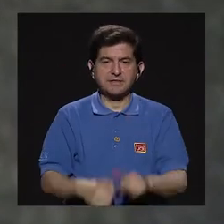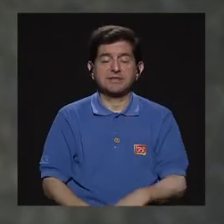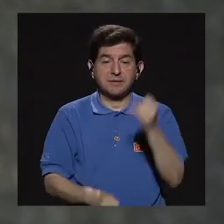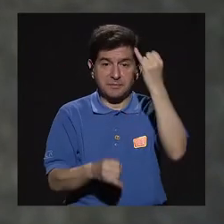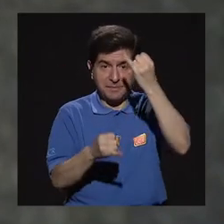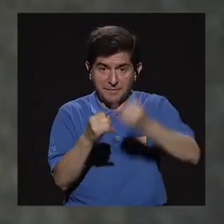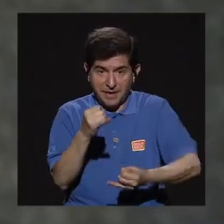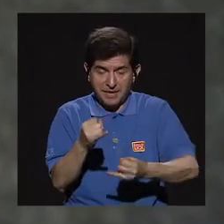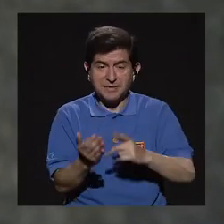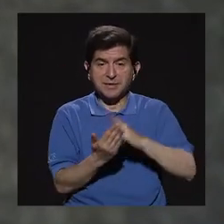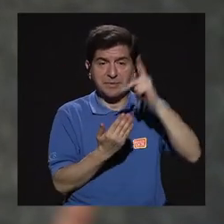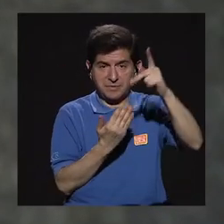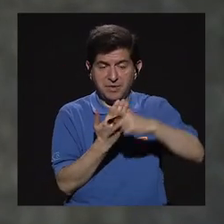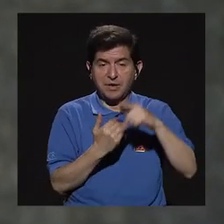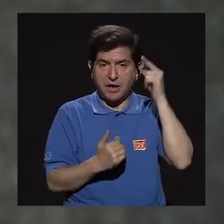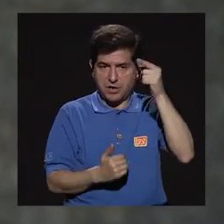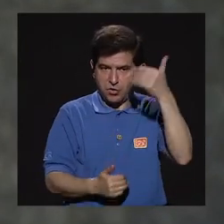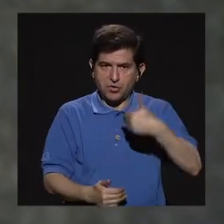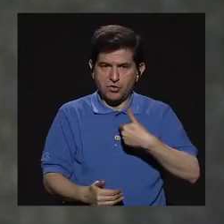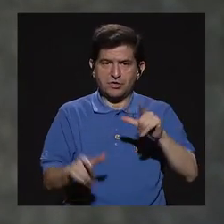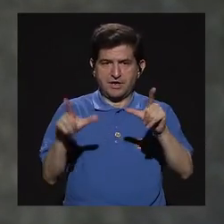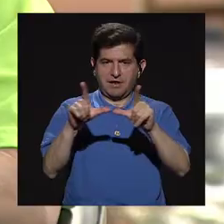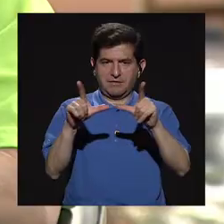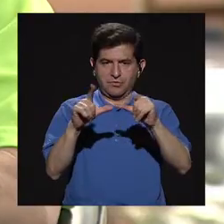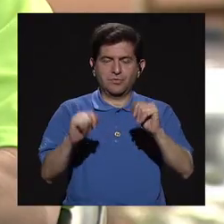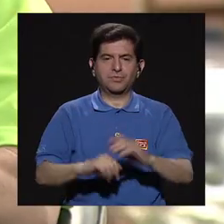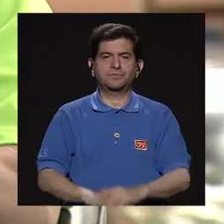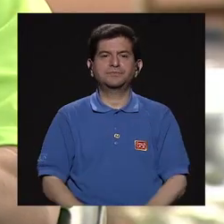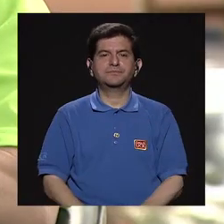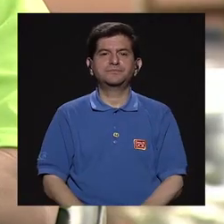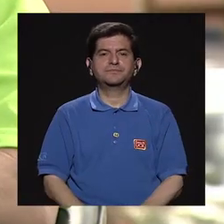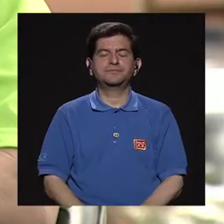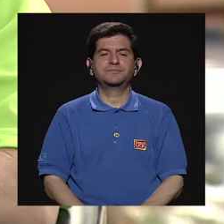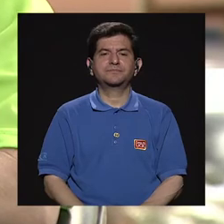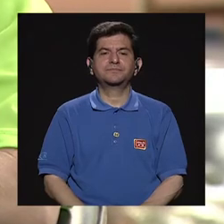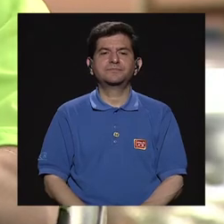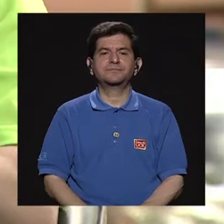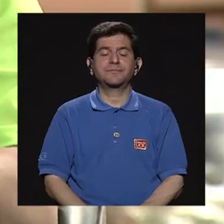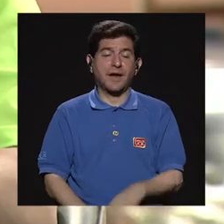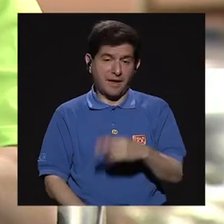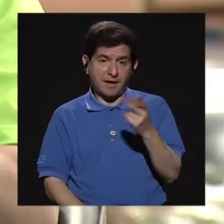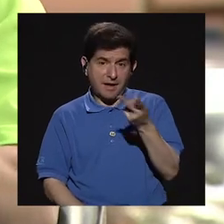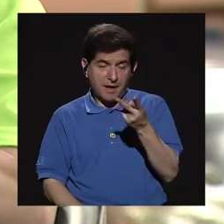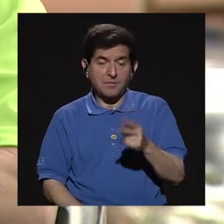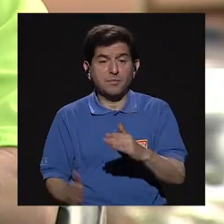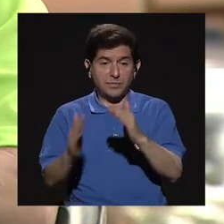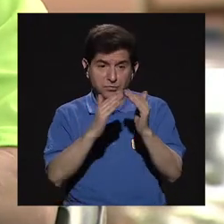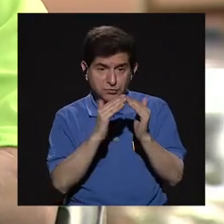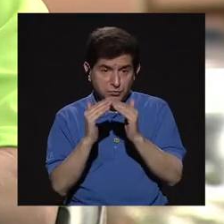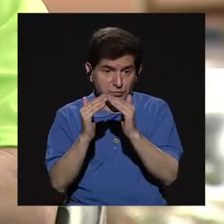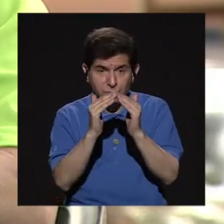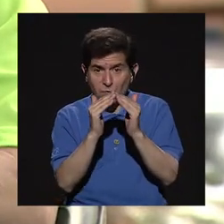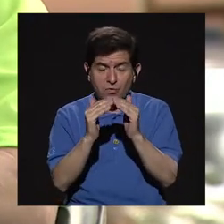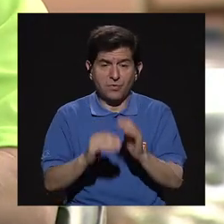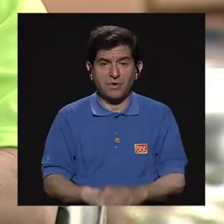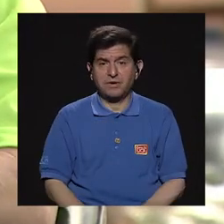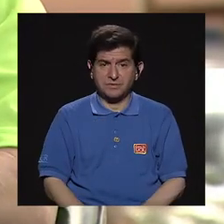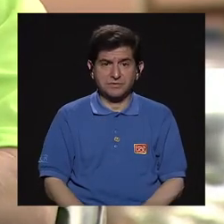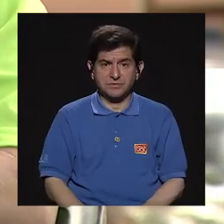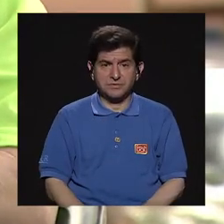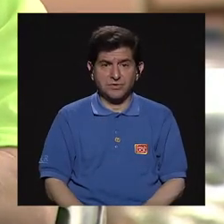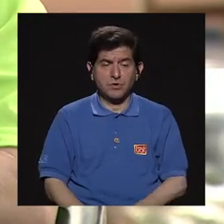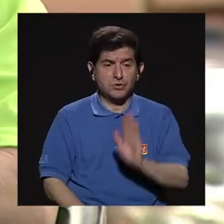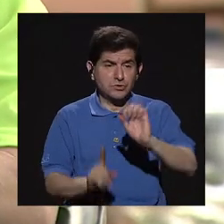puedan concluir el programa y, obviamente, obtener el título. Tatiana y Fabiola, es que esta población, definitivamente,